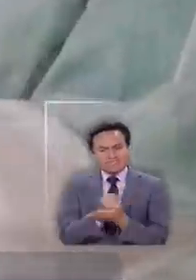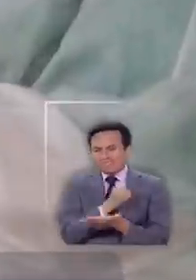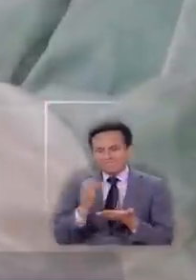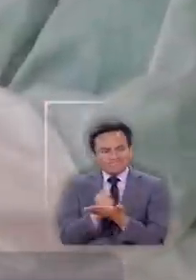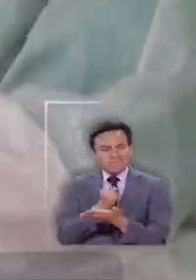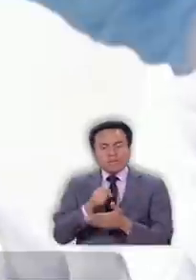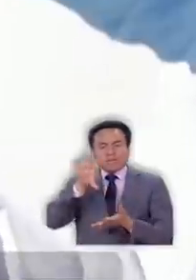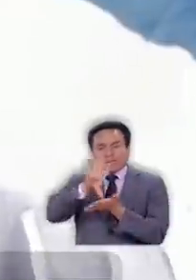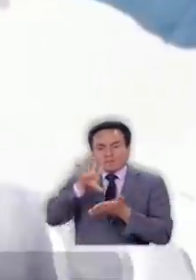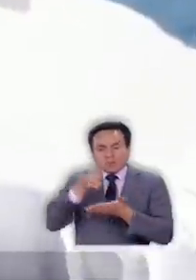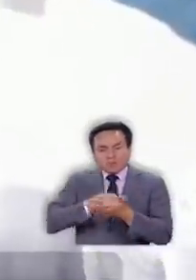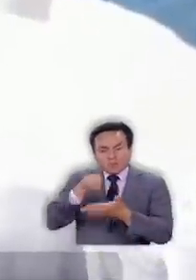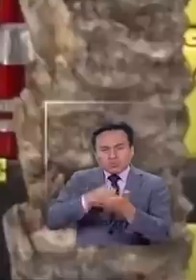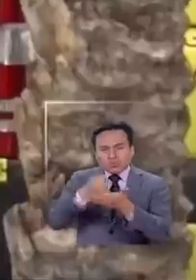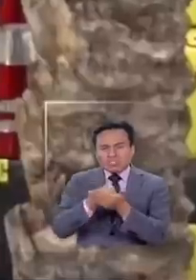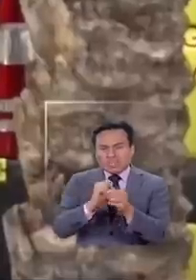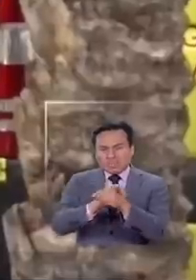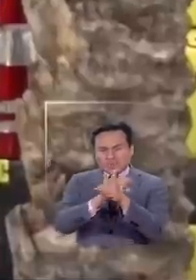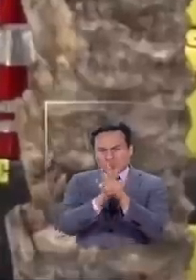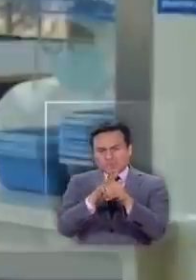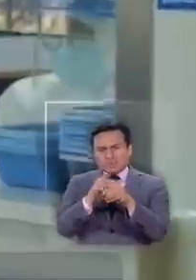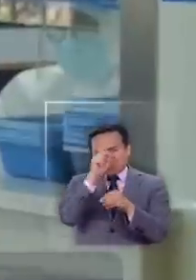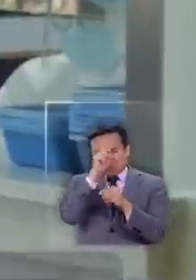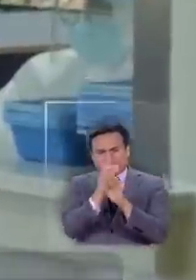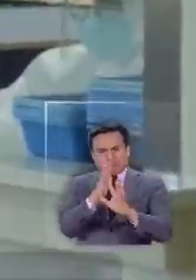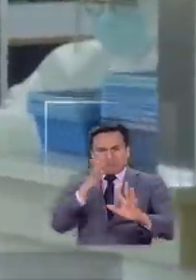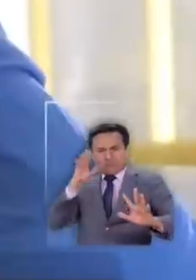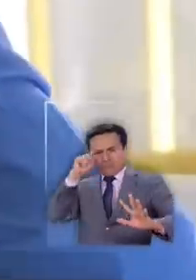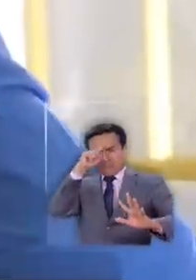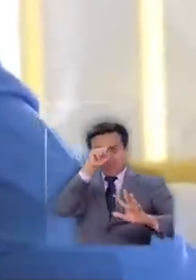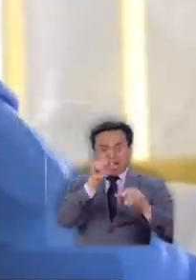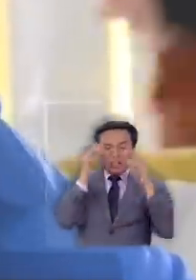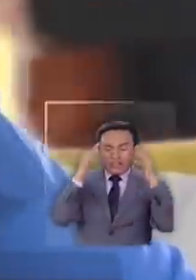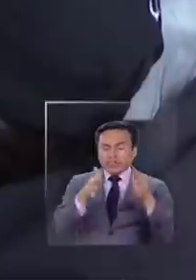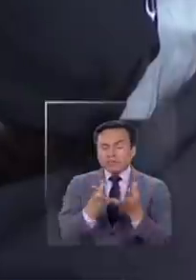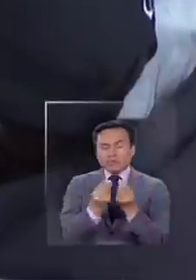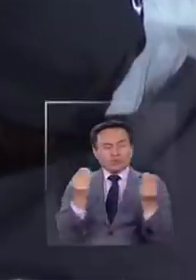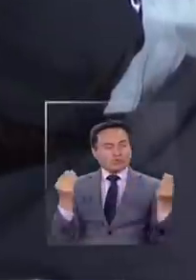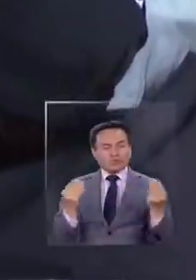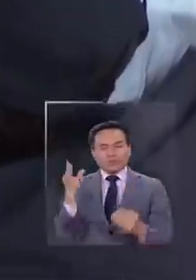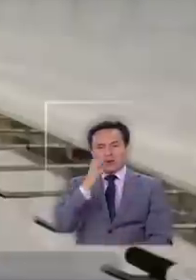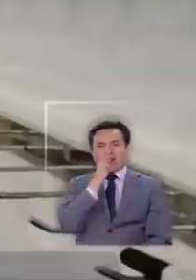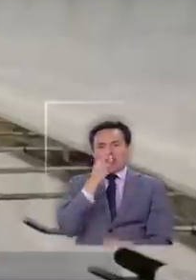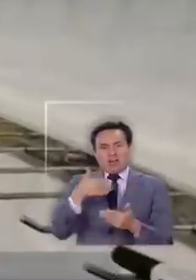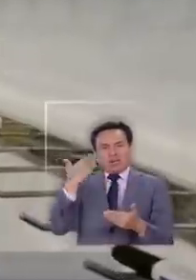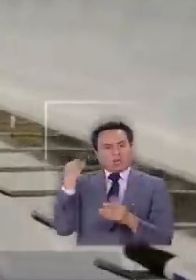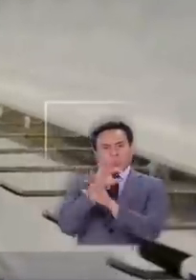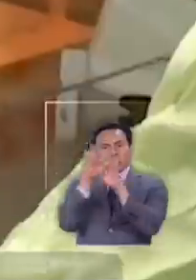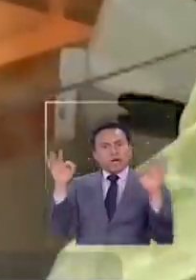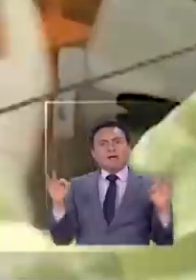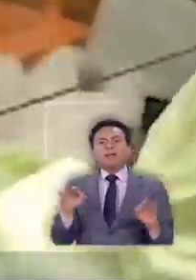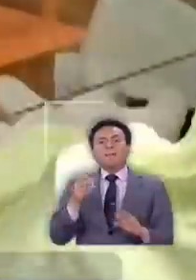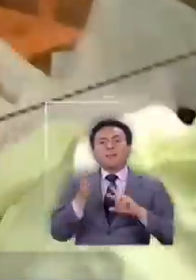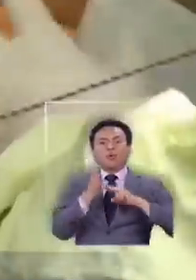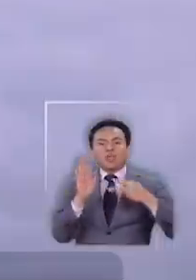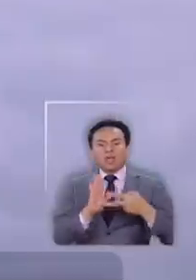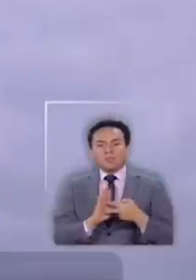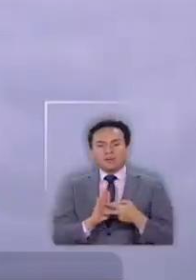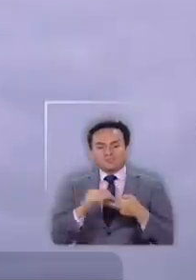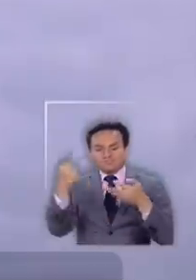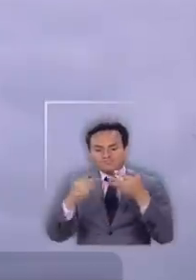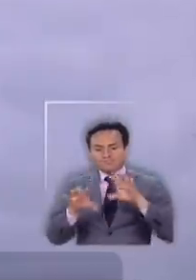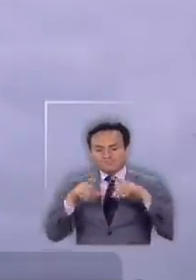países luchan por evitar el colapso hospitalario y atender una demanda sin precedentes. El problema es que los